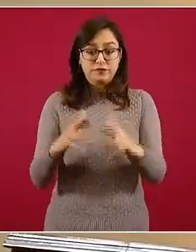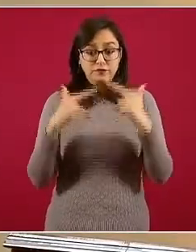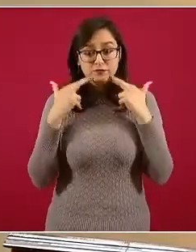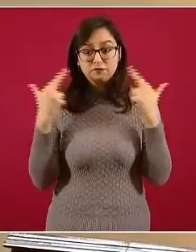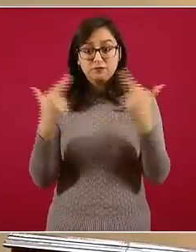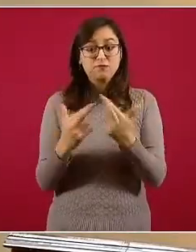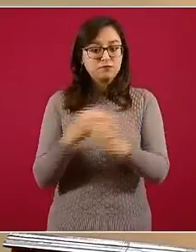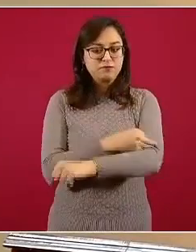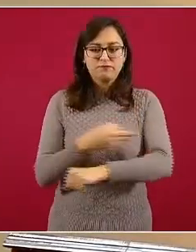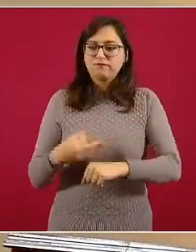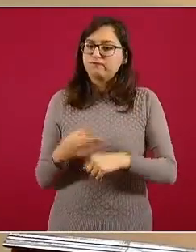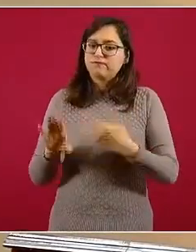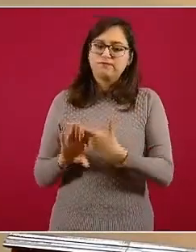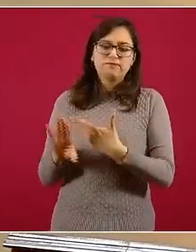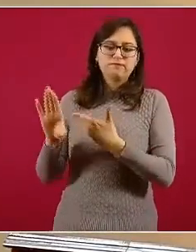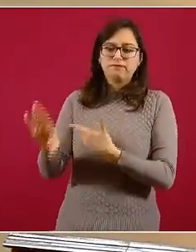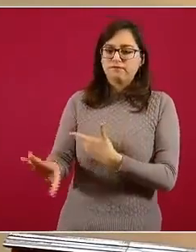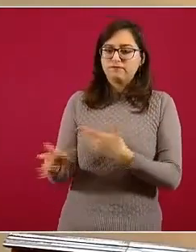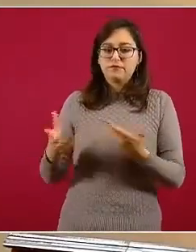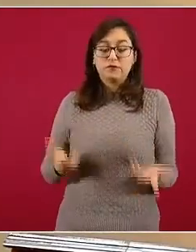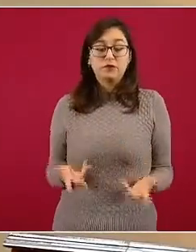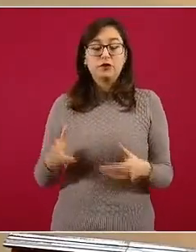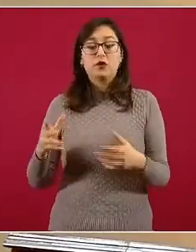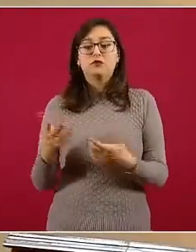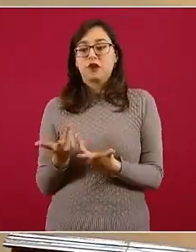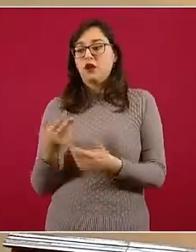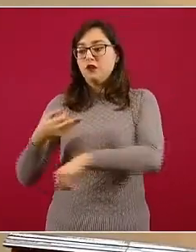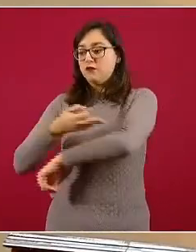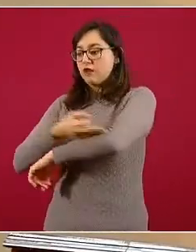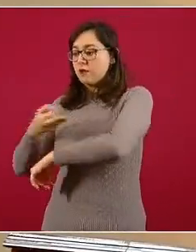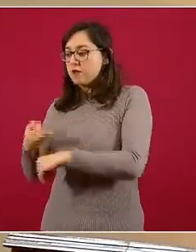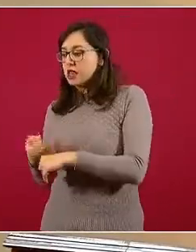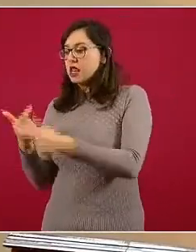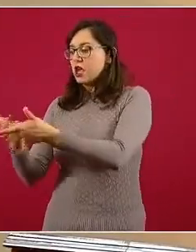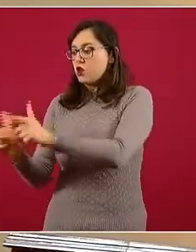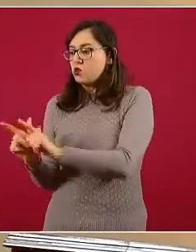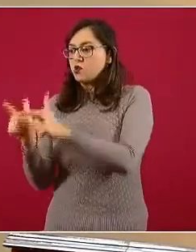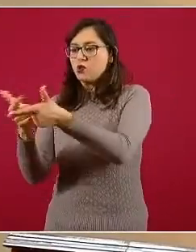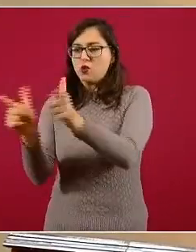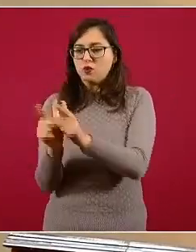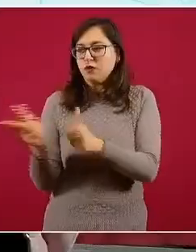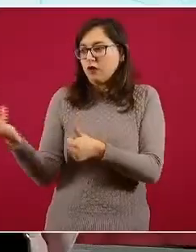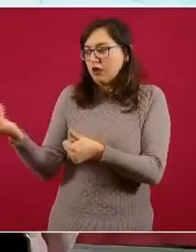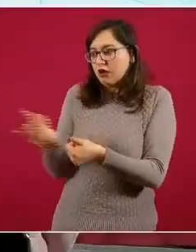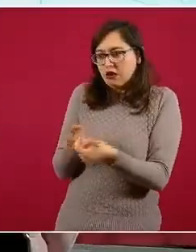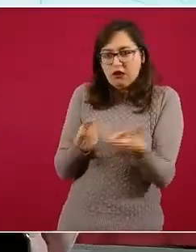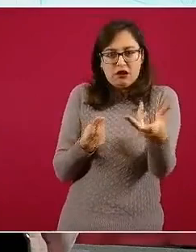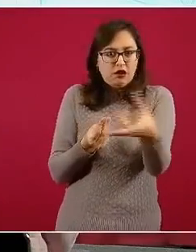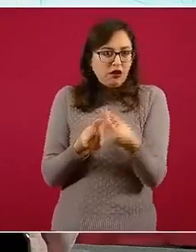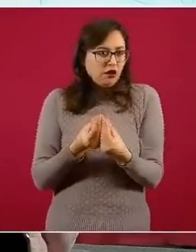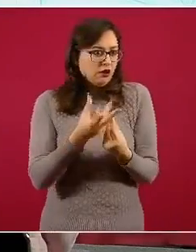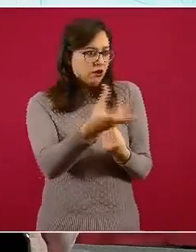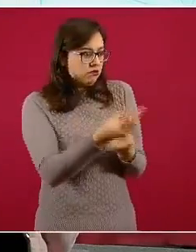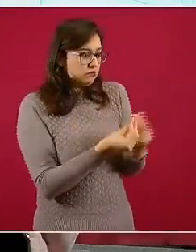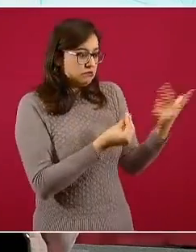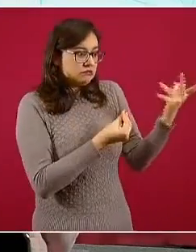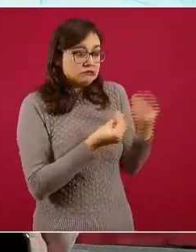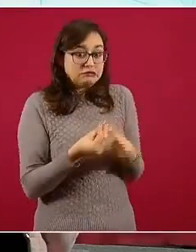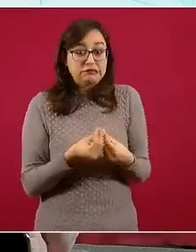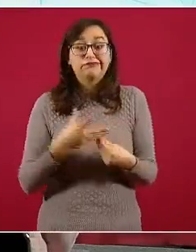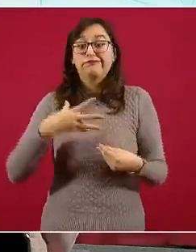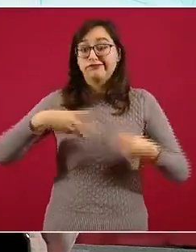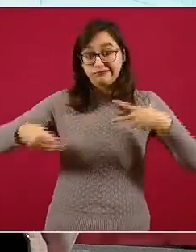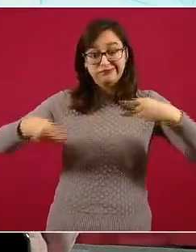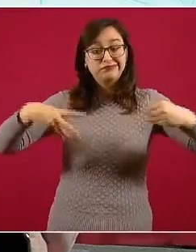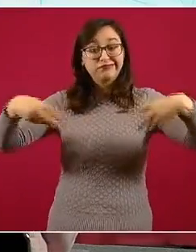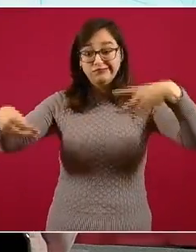reuniones familiares, si bien de varios núcleos familiares, la posibilidad de tener transmisión en estas reuniones es muy alta